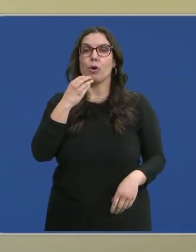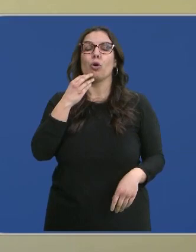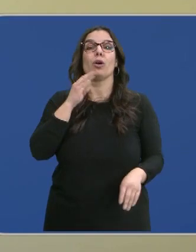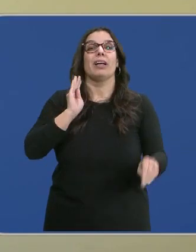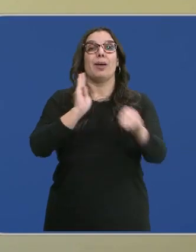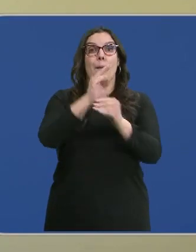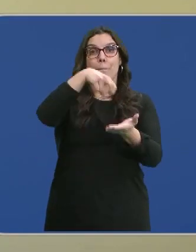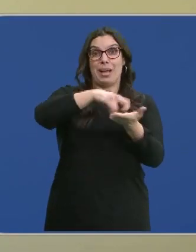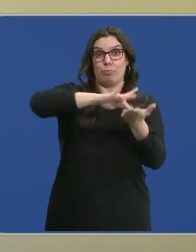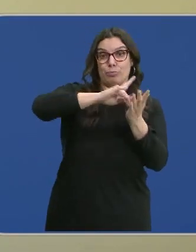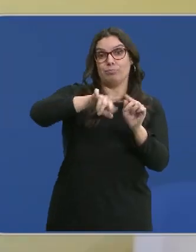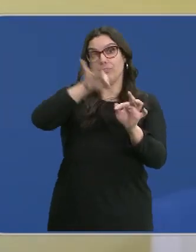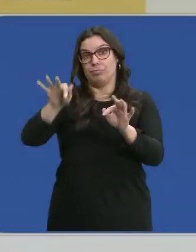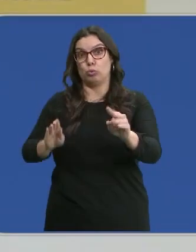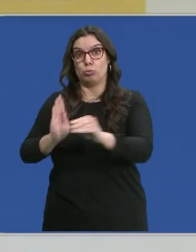para desempleados.